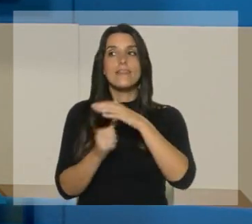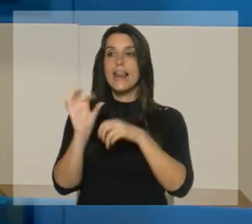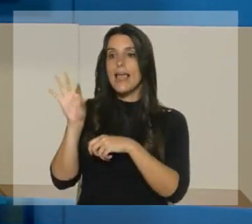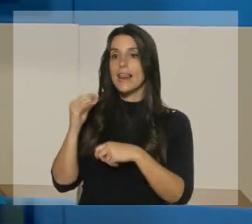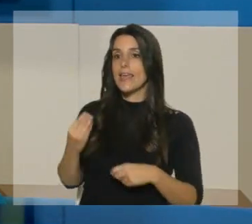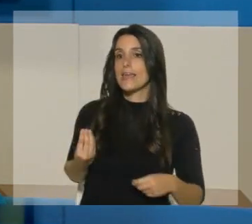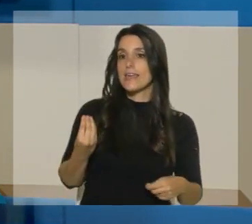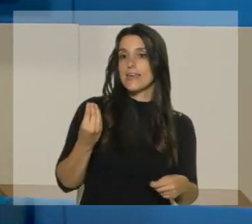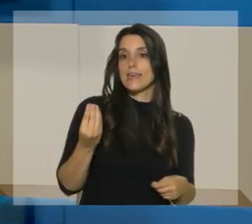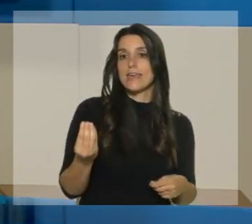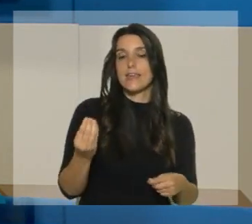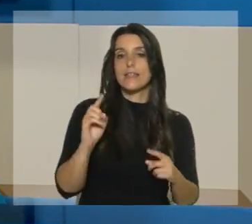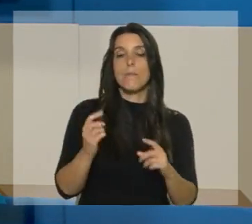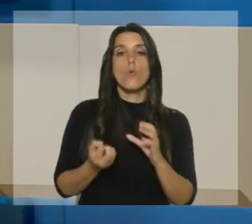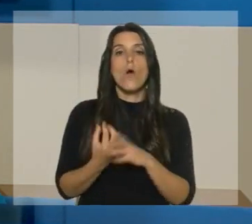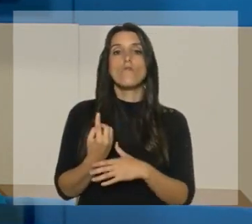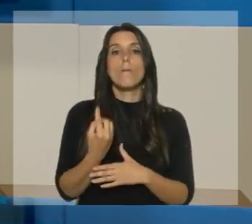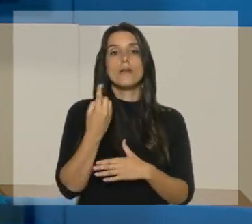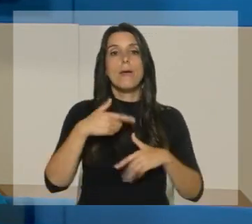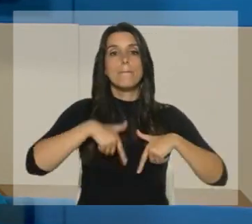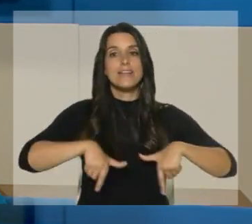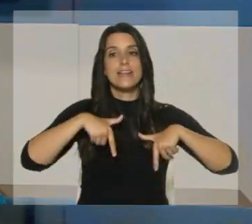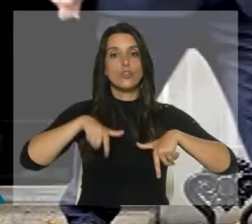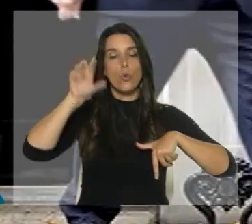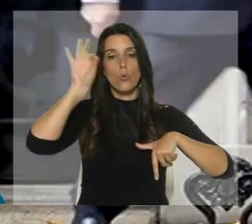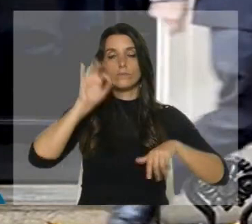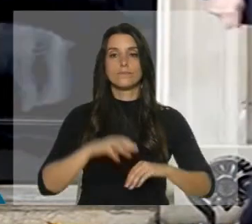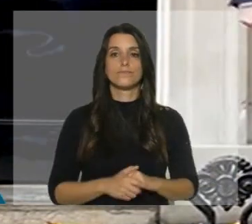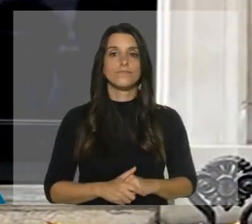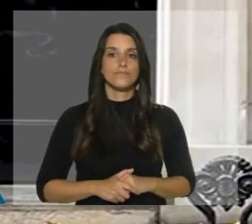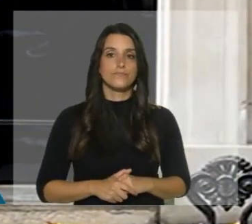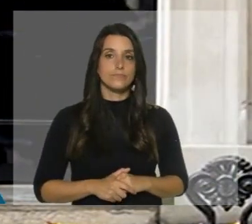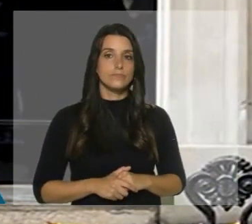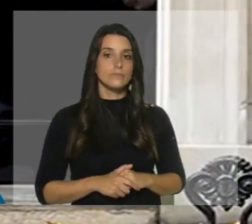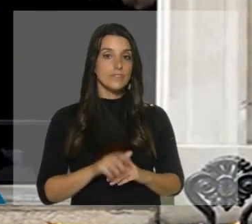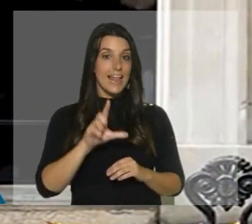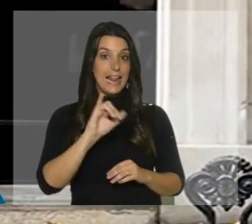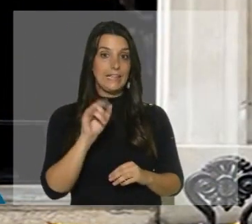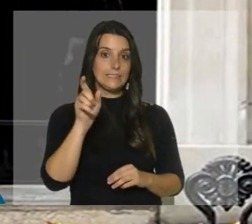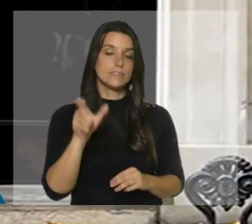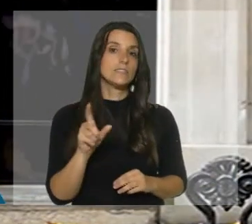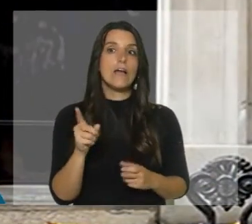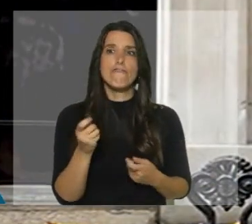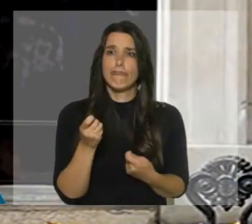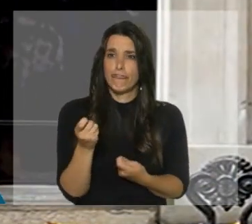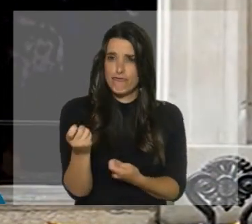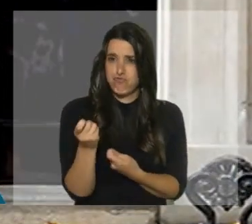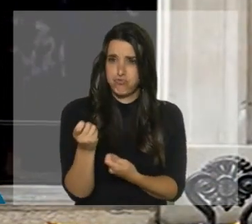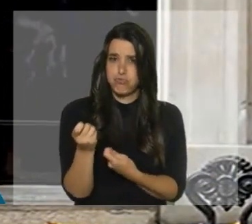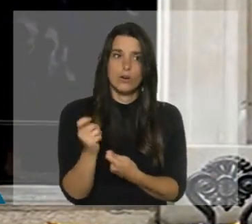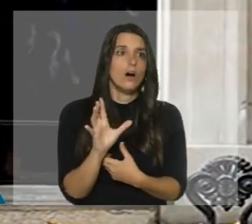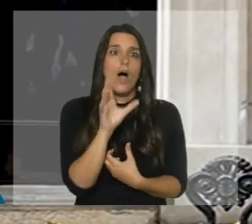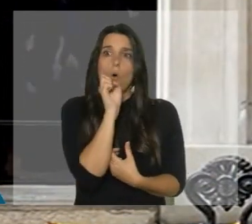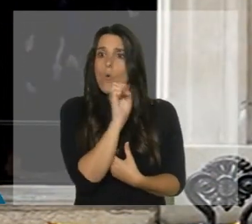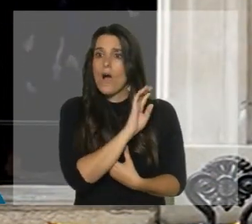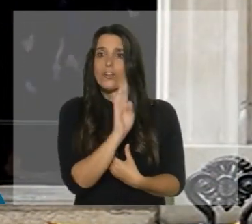nuevo primer ministro del Reino Unido. Trust no soportó las presiones tras el descalabro que generó